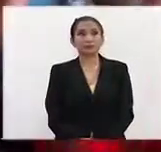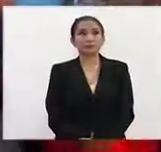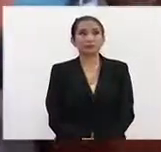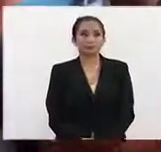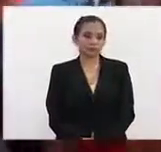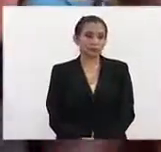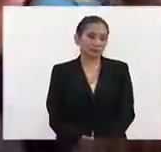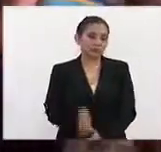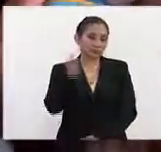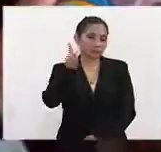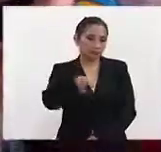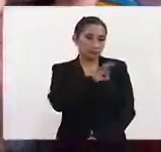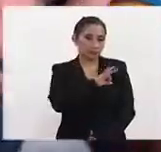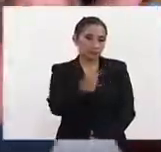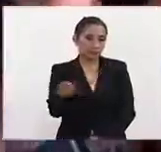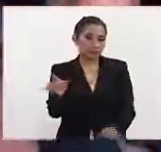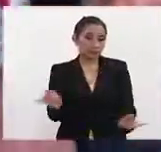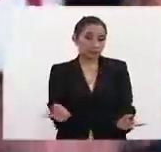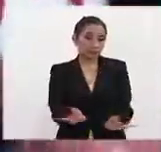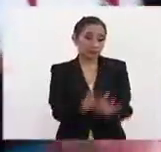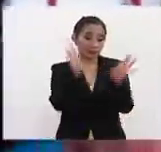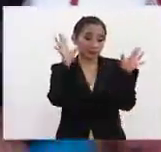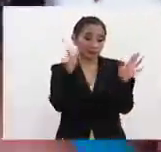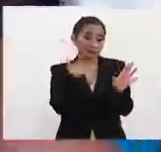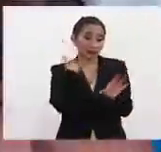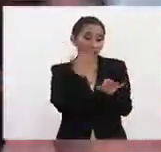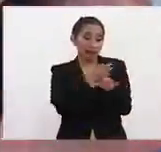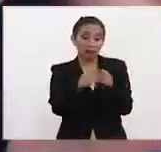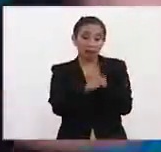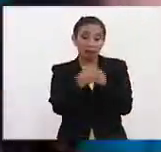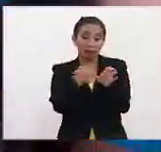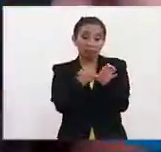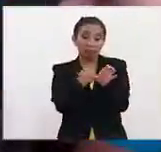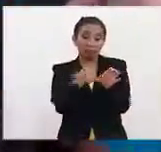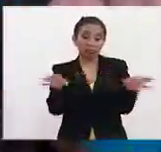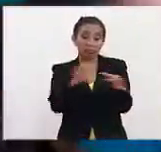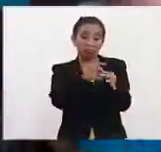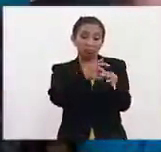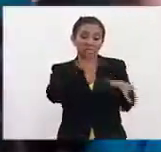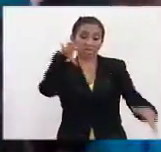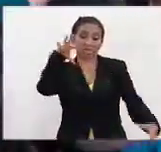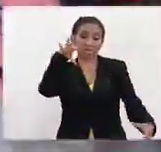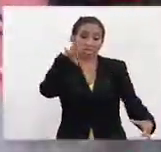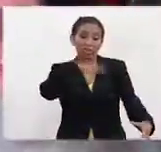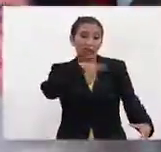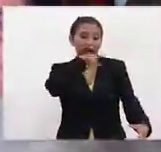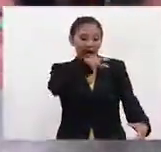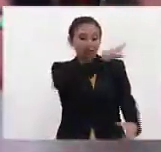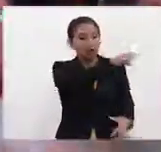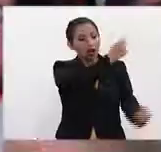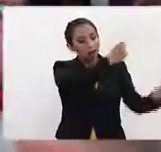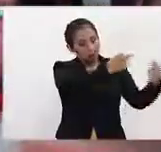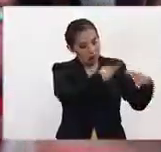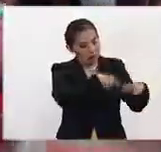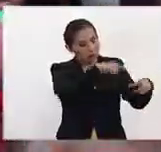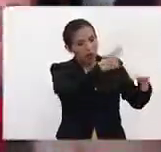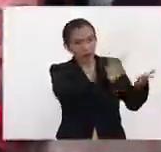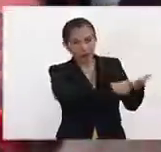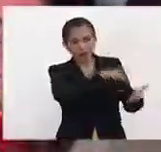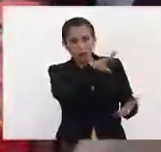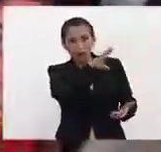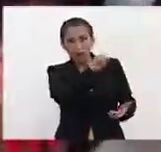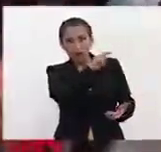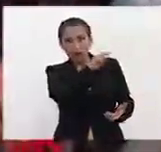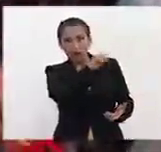Por supuesto. En el sentido de la fractura, una de las consecuencias va a ser que hay una fracción de la población que